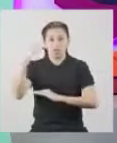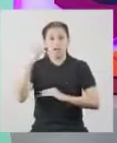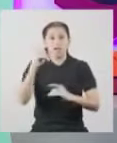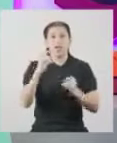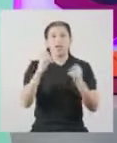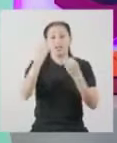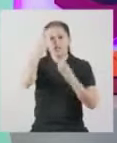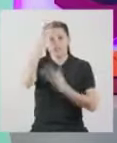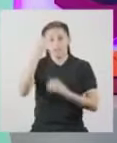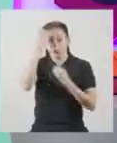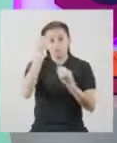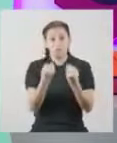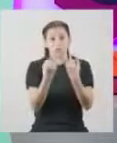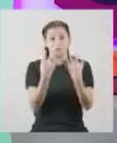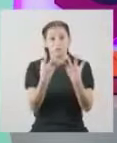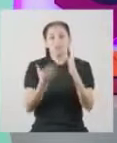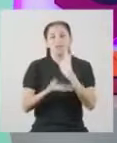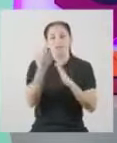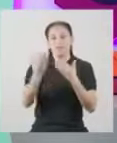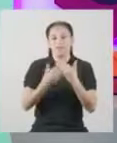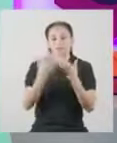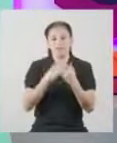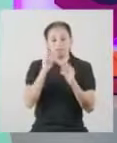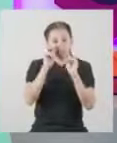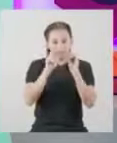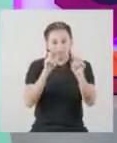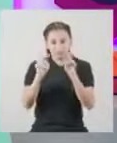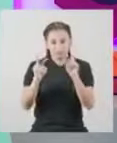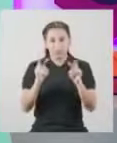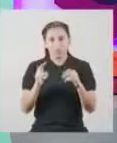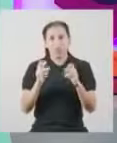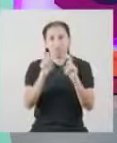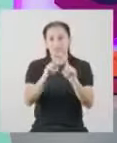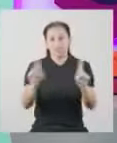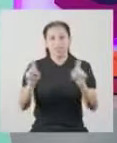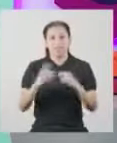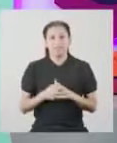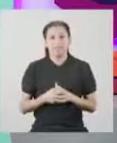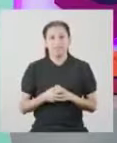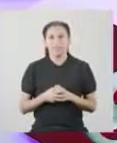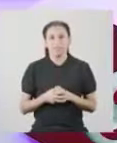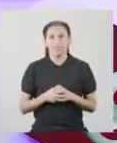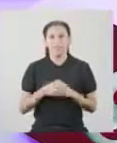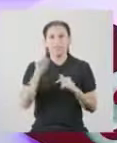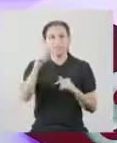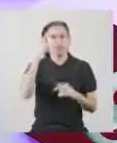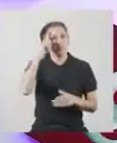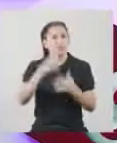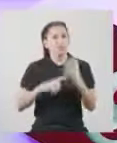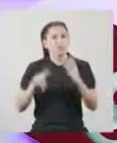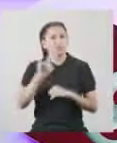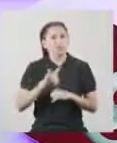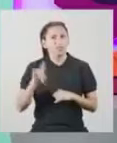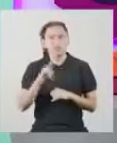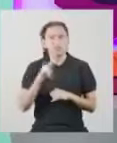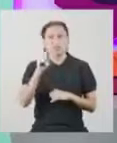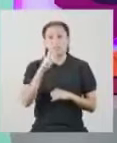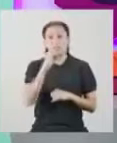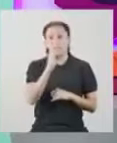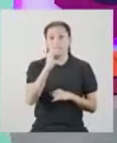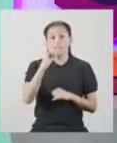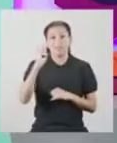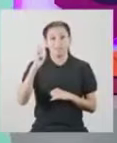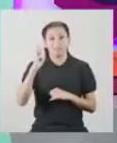los datos serán más homogéneos que aquellos que se encuentran en desviaciones diferentes. ¿Y eso para qué nos sirve?